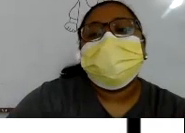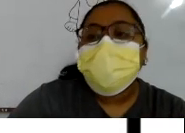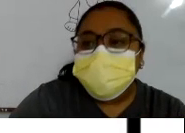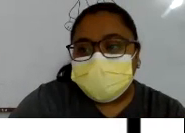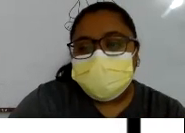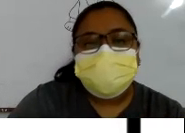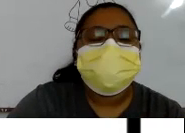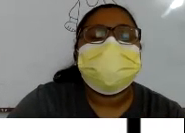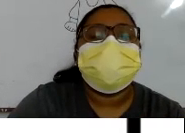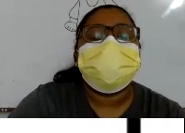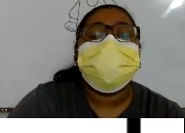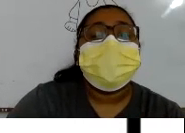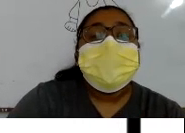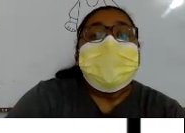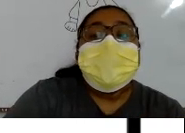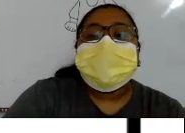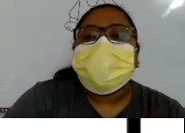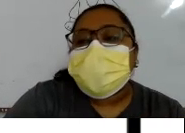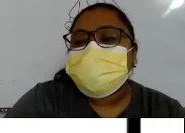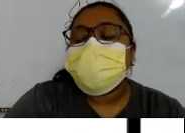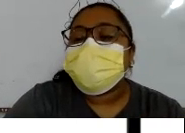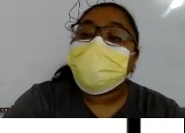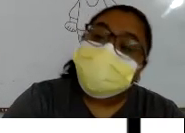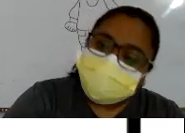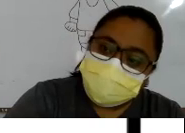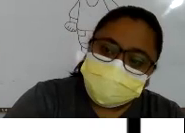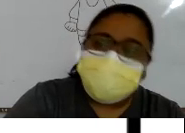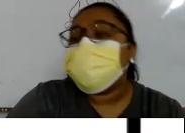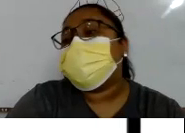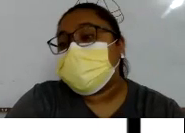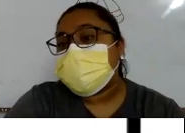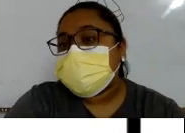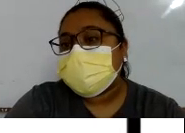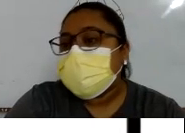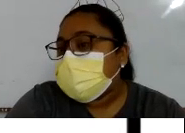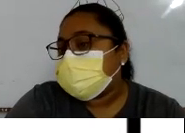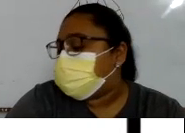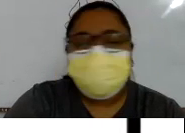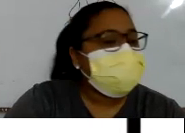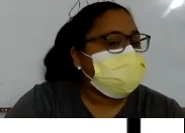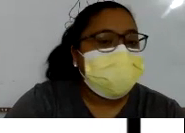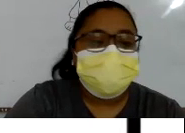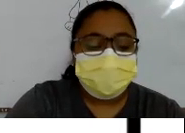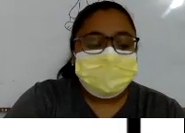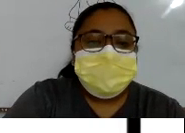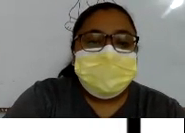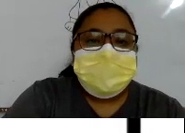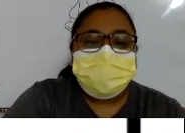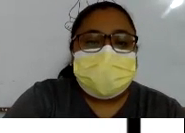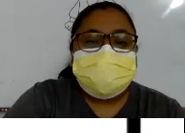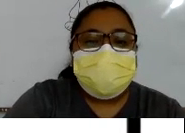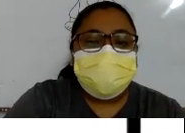Y vamos a realizar El siguiente dibujo Tiene que ser En una hoja Solita Porque el dibujo Tiene que ser Grande No puede ser Pequeño